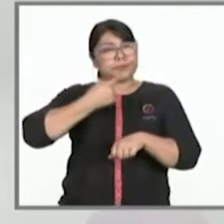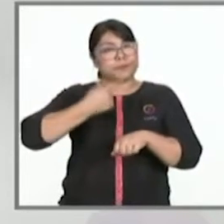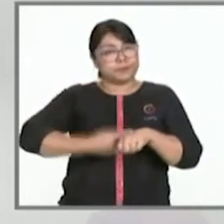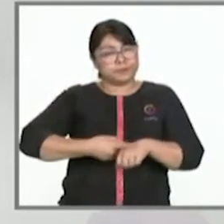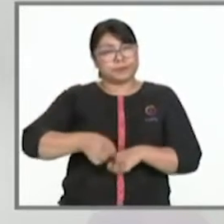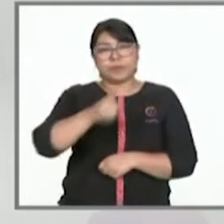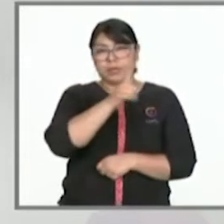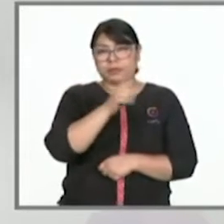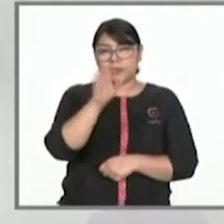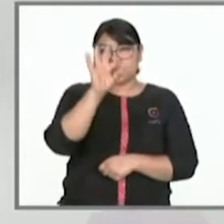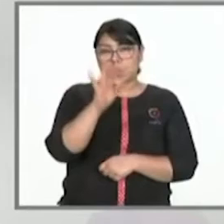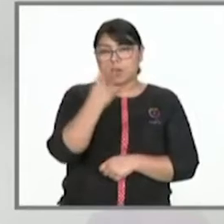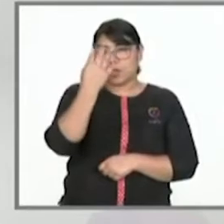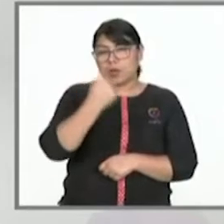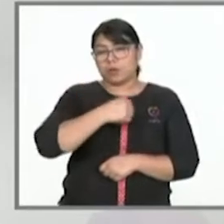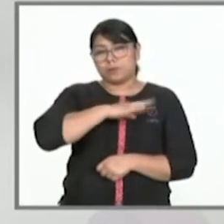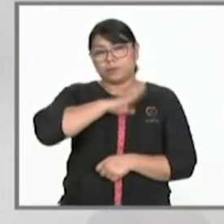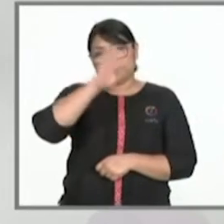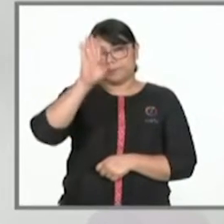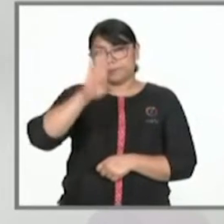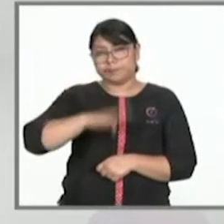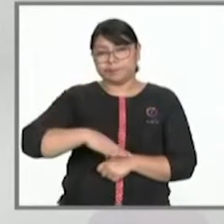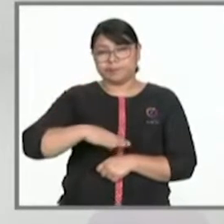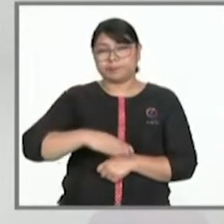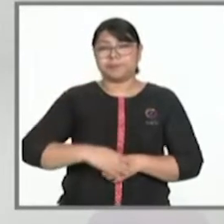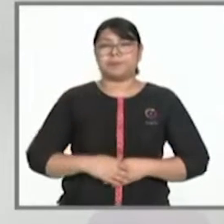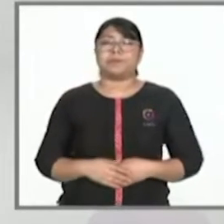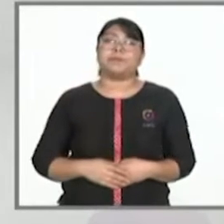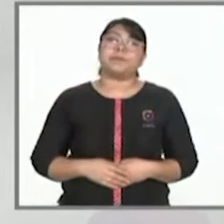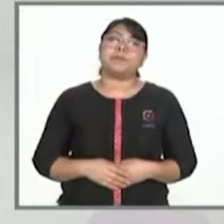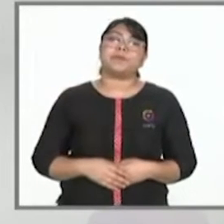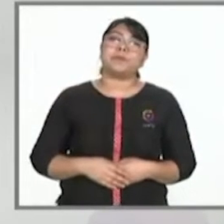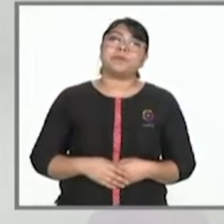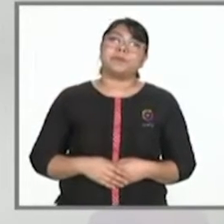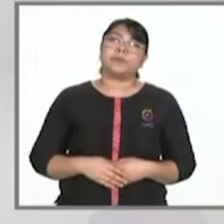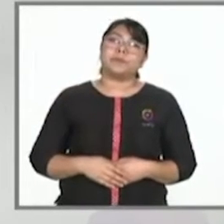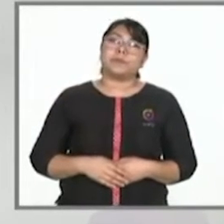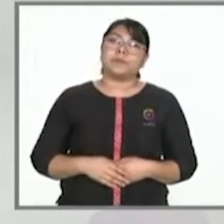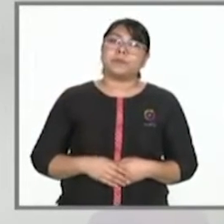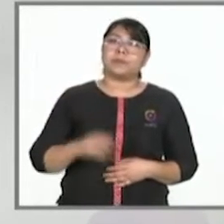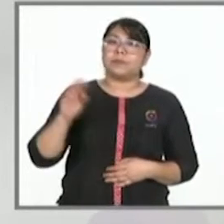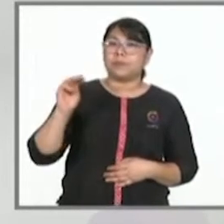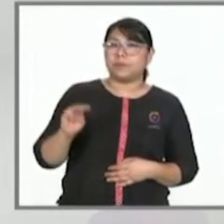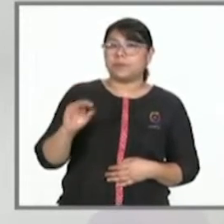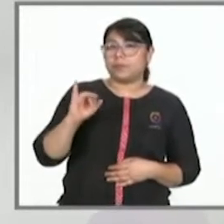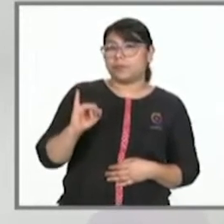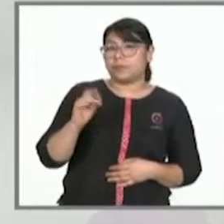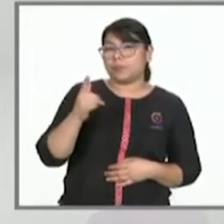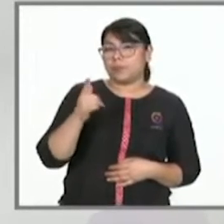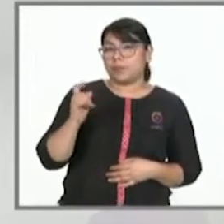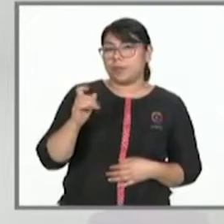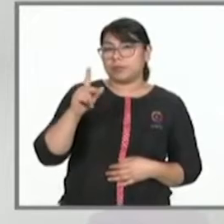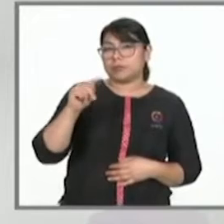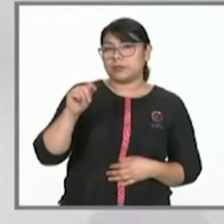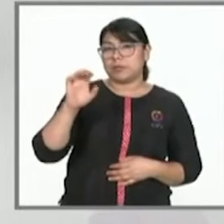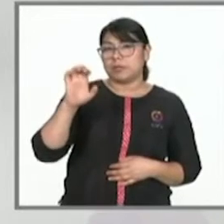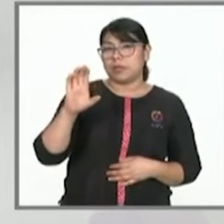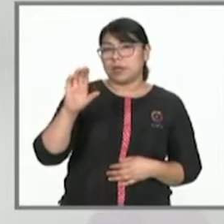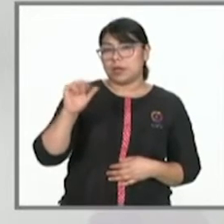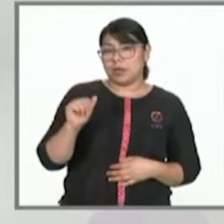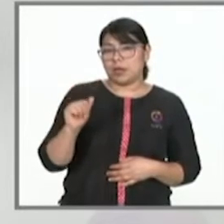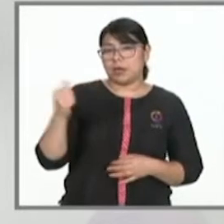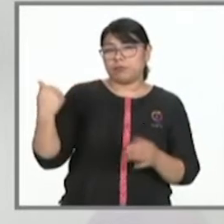y 149 son casos en defunción acumulada. En jurisdicción sanitaria número 5,